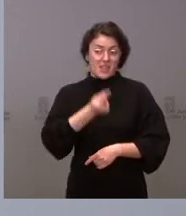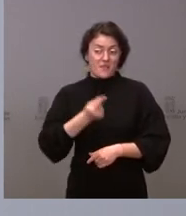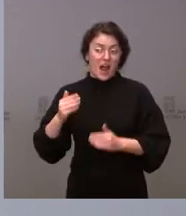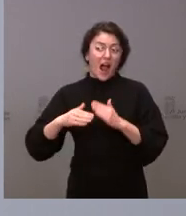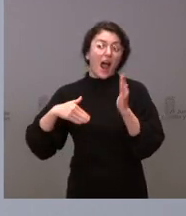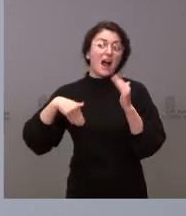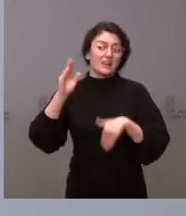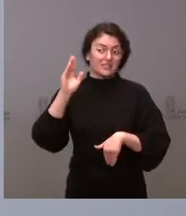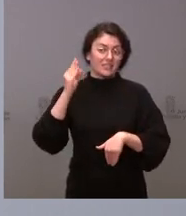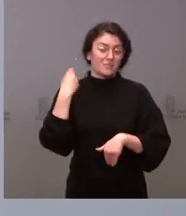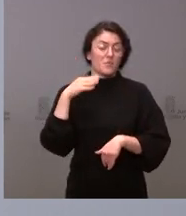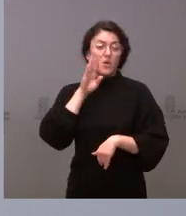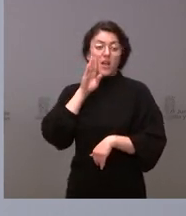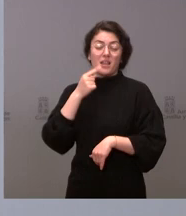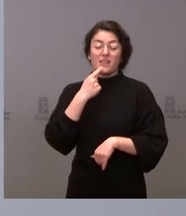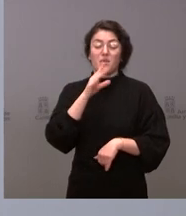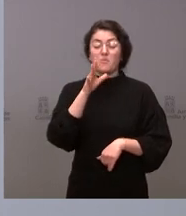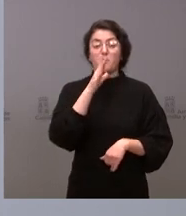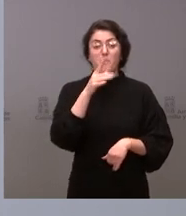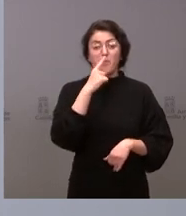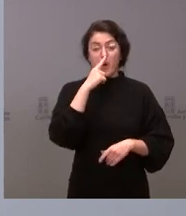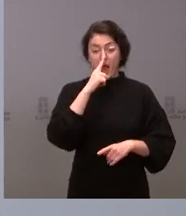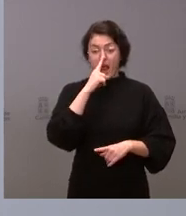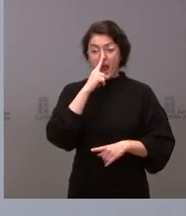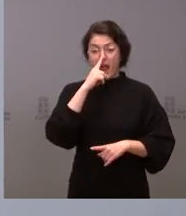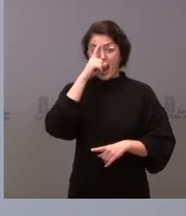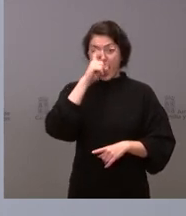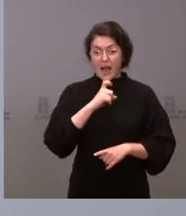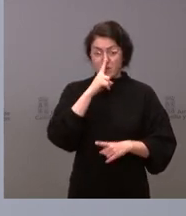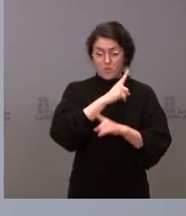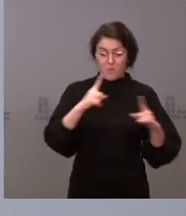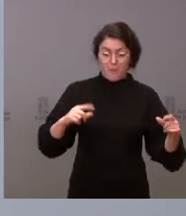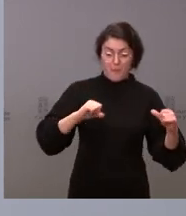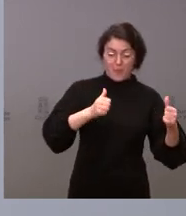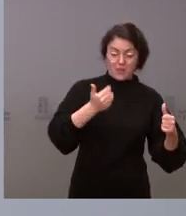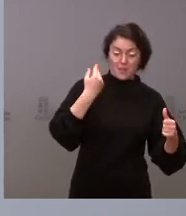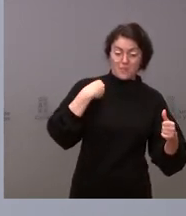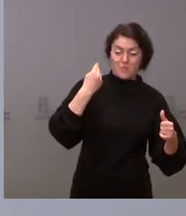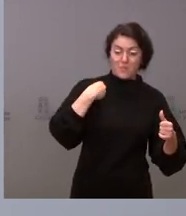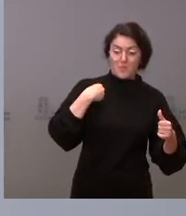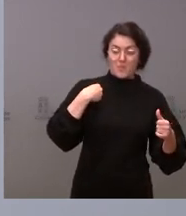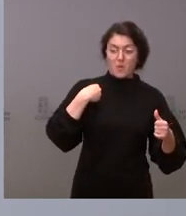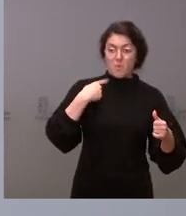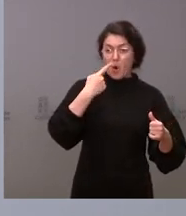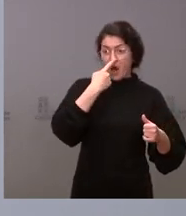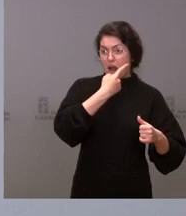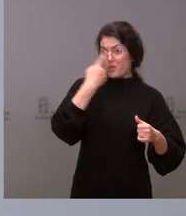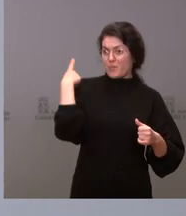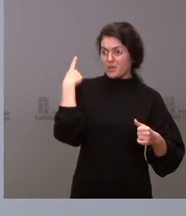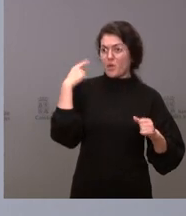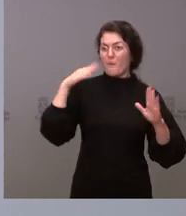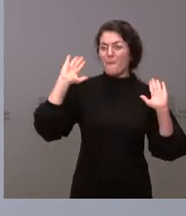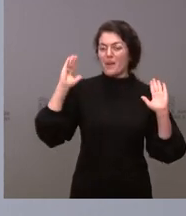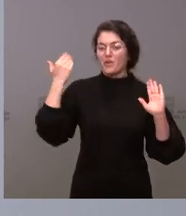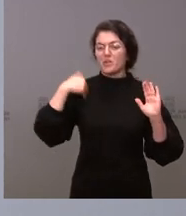con la cantidad relativa a la del ejercicio 2021 pero hemos venido incorporando ya muchas